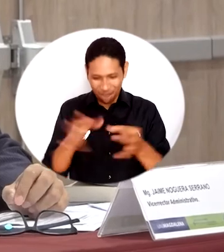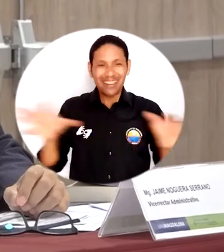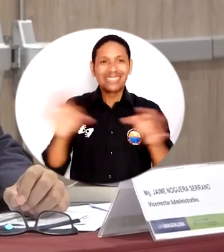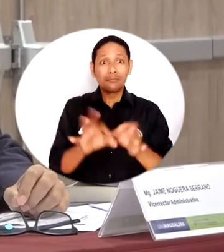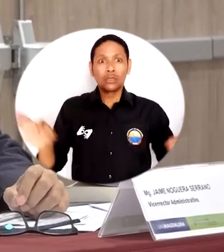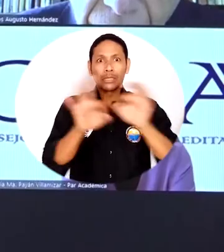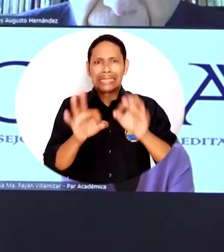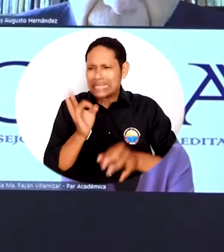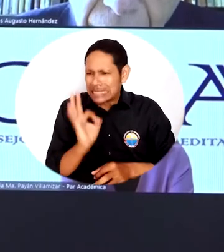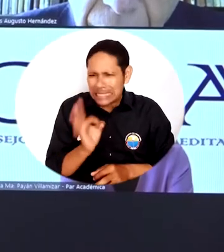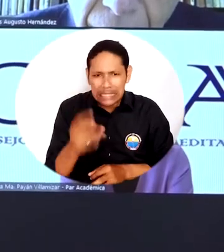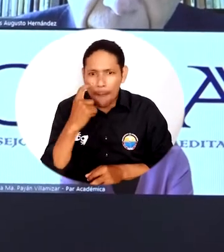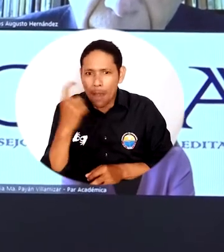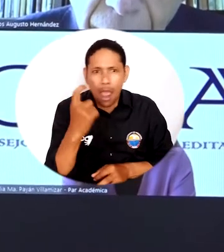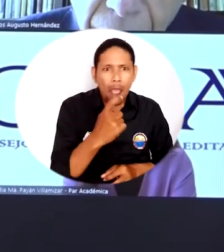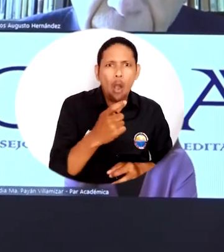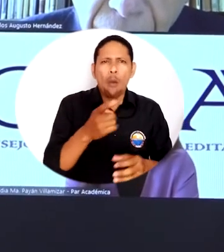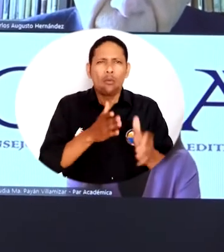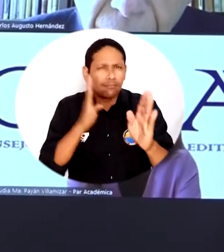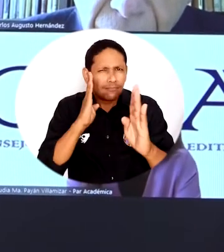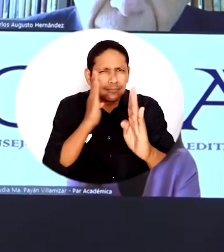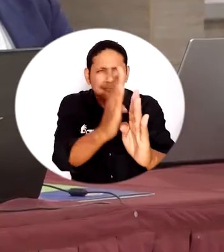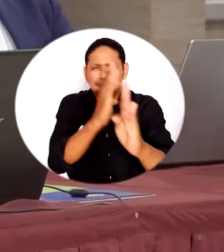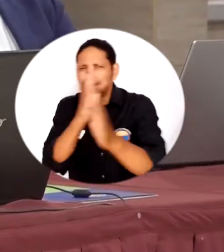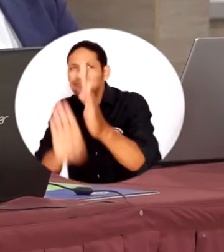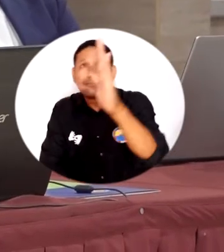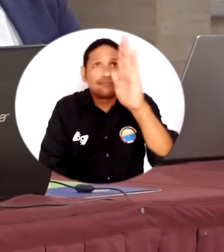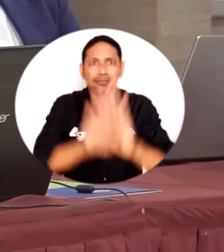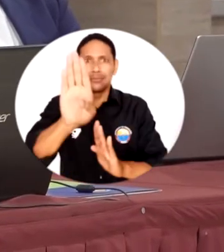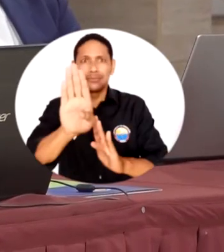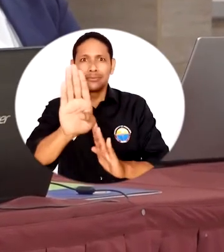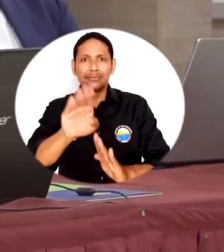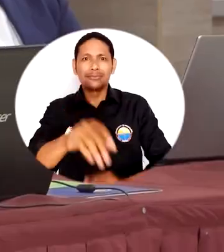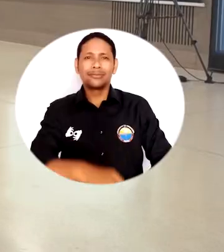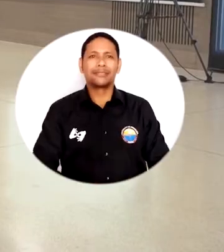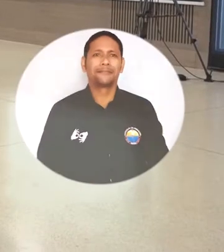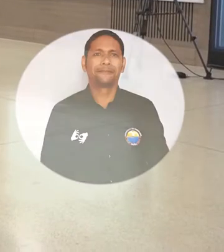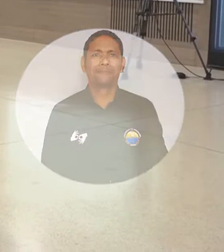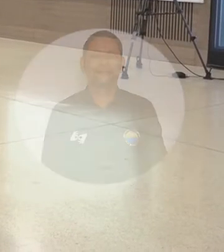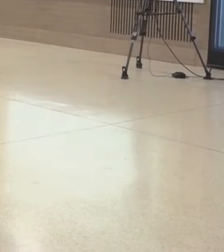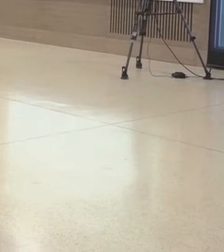factor esencial, bajo la premisa de siembra. Siempre buscamos rutas para avanzar.